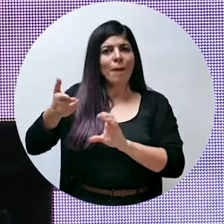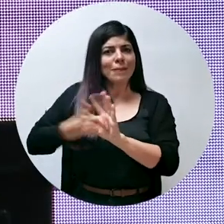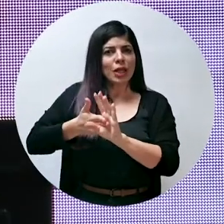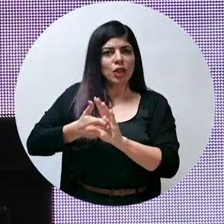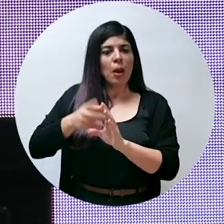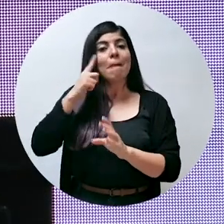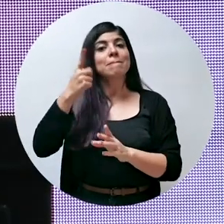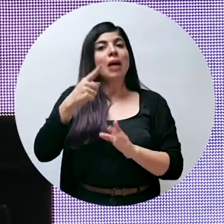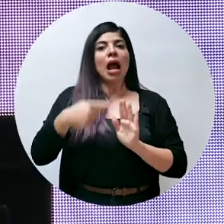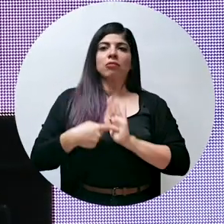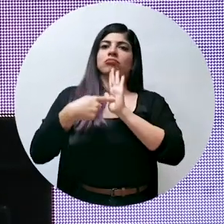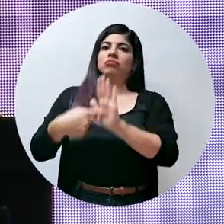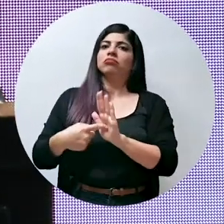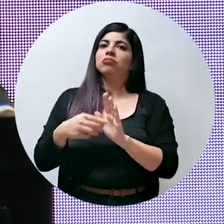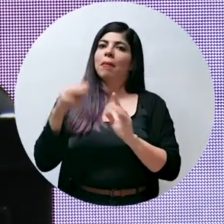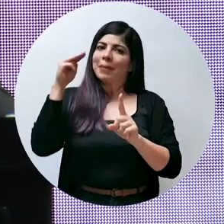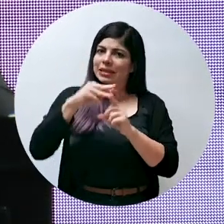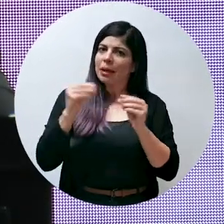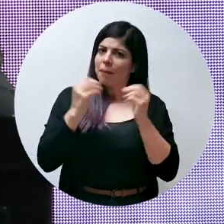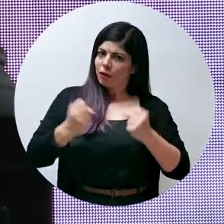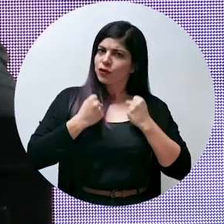mensaje con mayor fuerza.